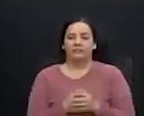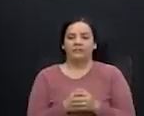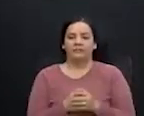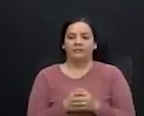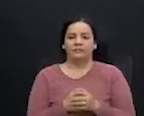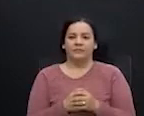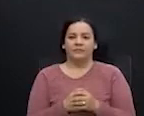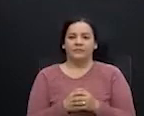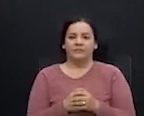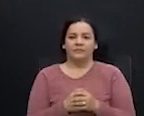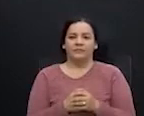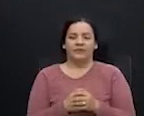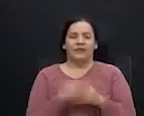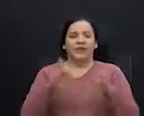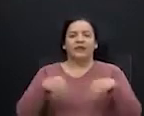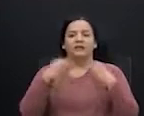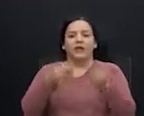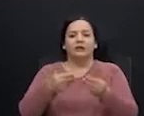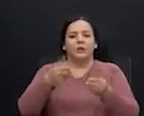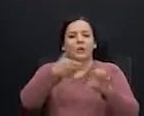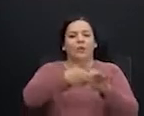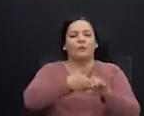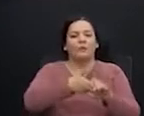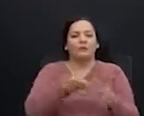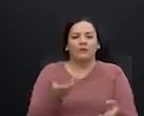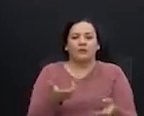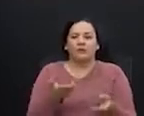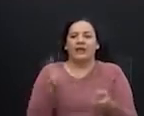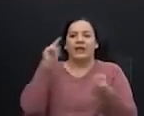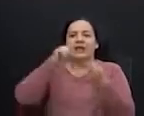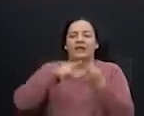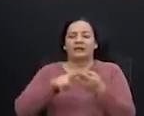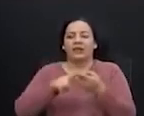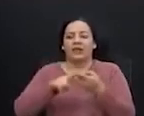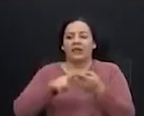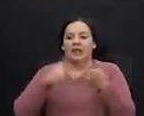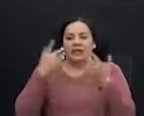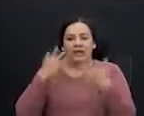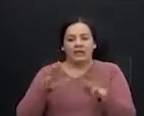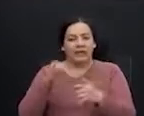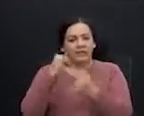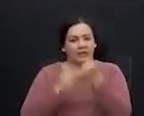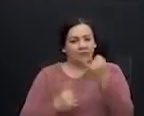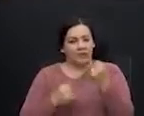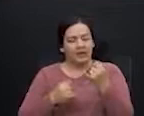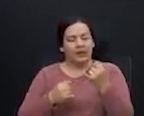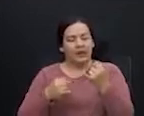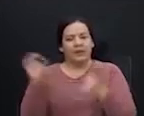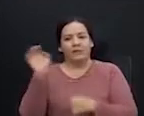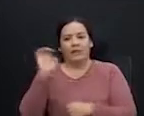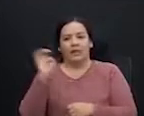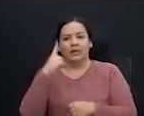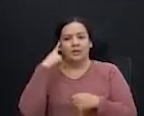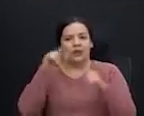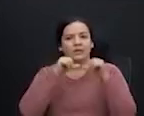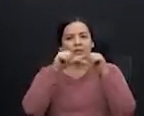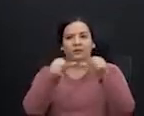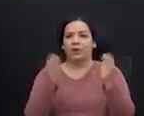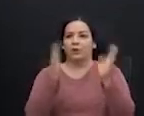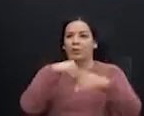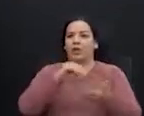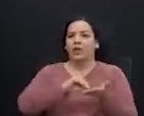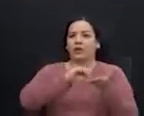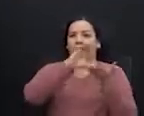Eliminar la asignación de combustibles hasta que pase la emergencia o para siempre. Que no haya aumento salarial